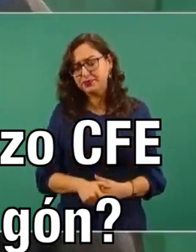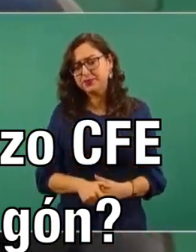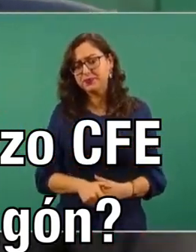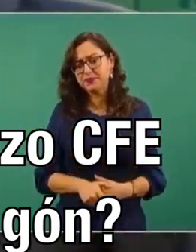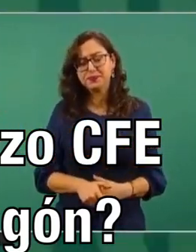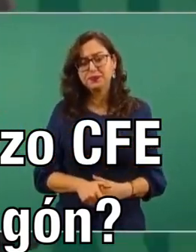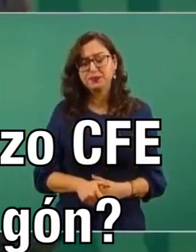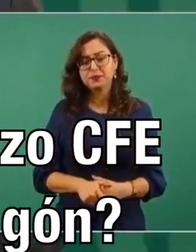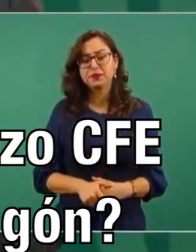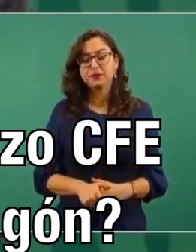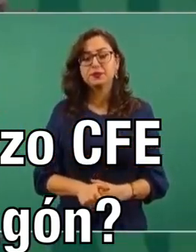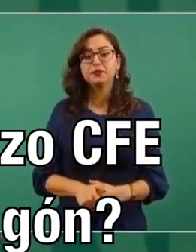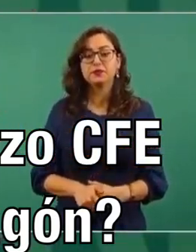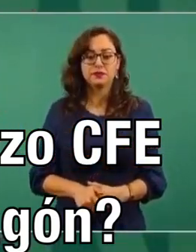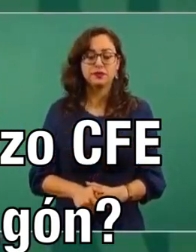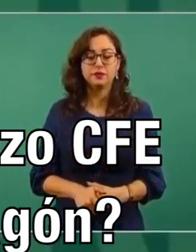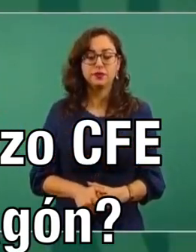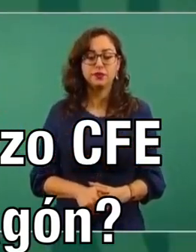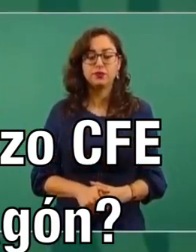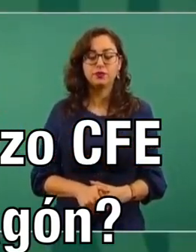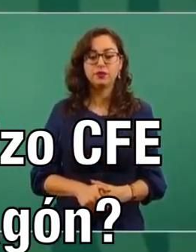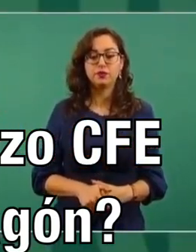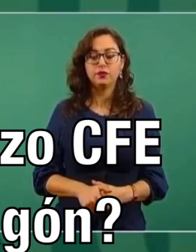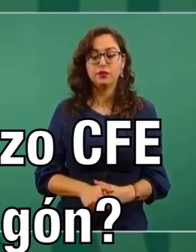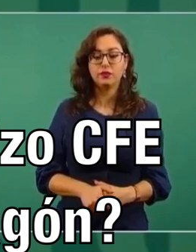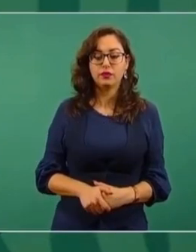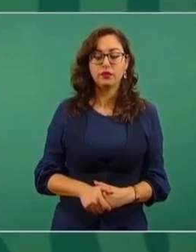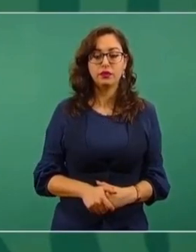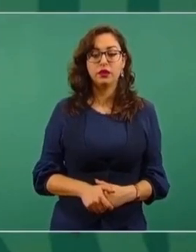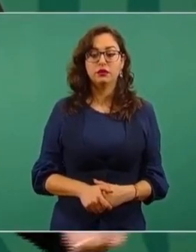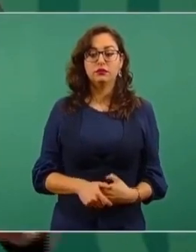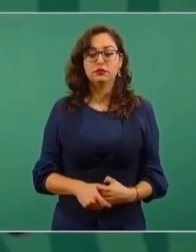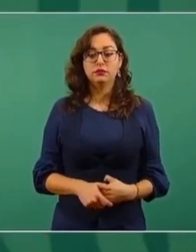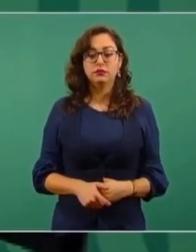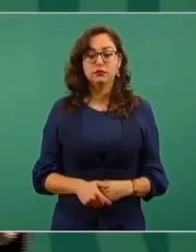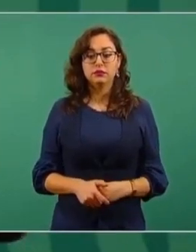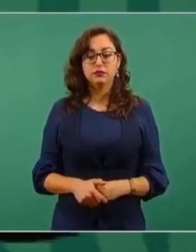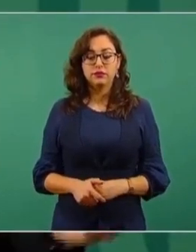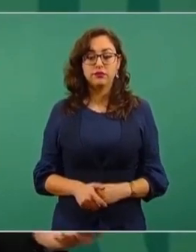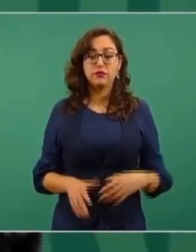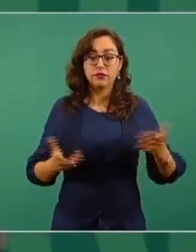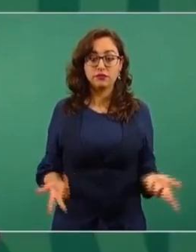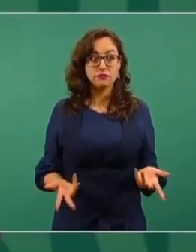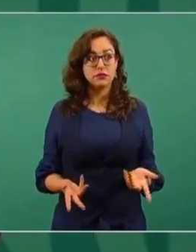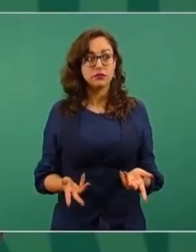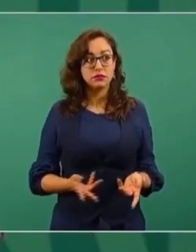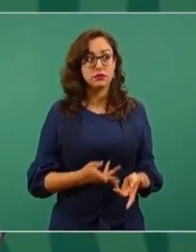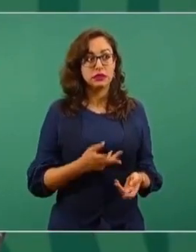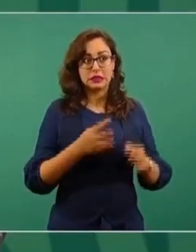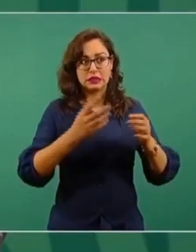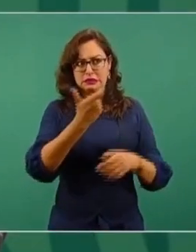Entonces, a nosotros nos importa que nos digan quiénes recibieron el soborno.